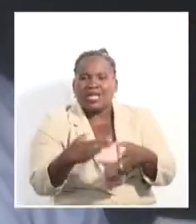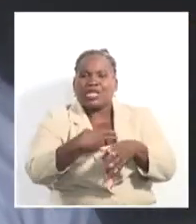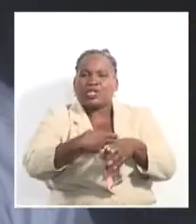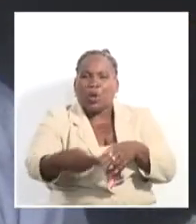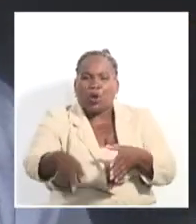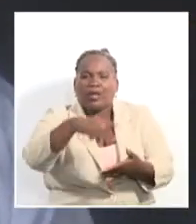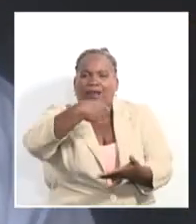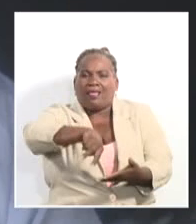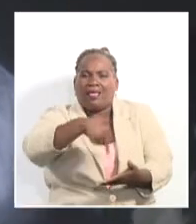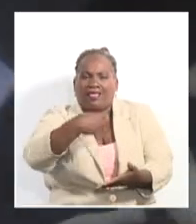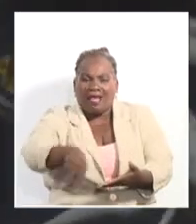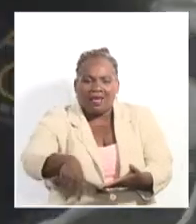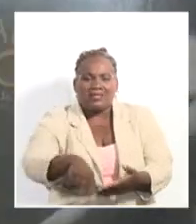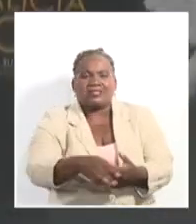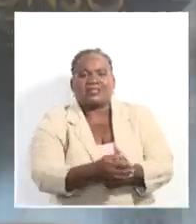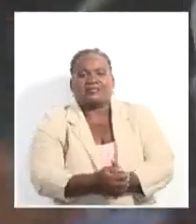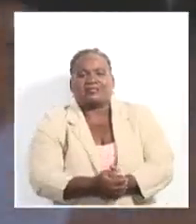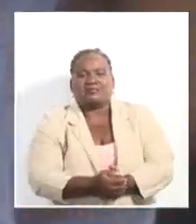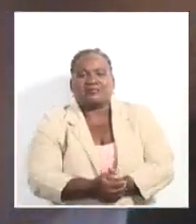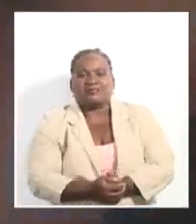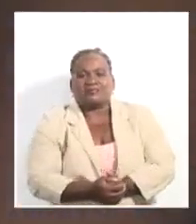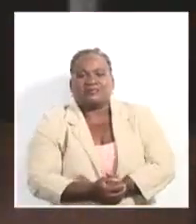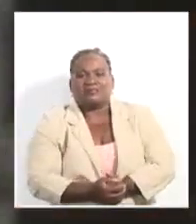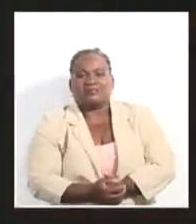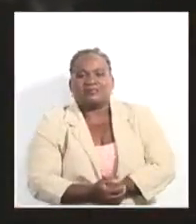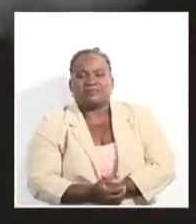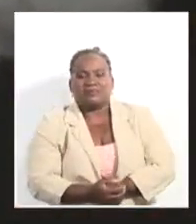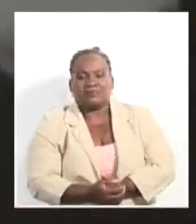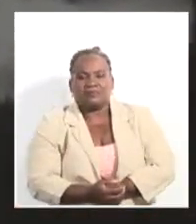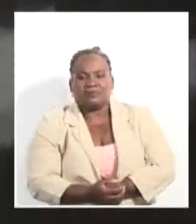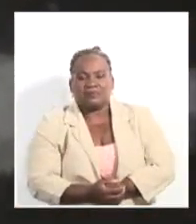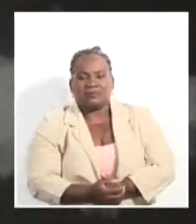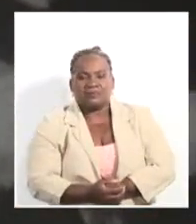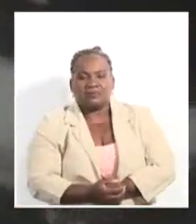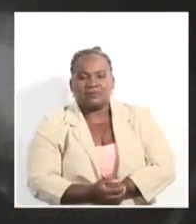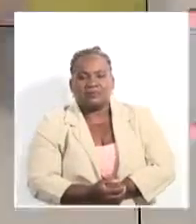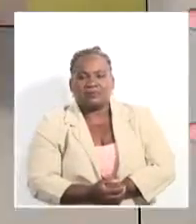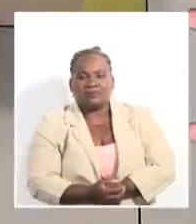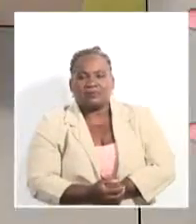en Cuba. En Ciego de Ávila, Henry Godín y Sistema Informativo de la Televisión Cubana.